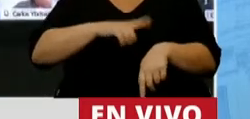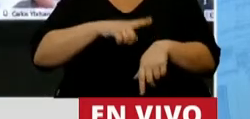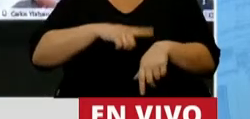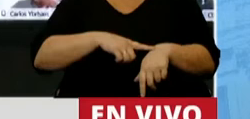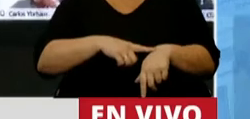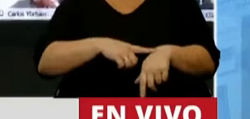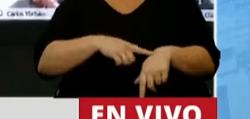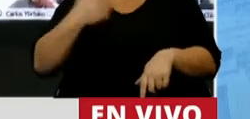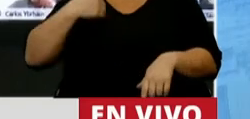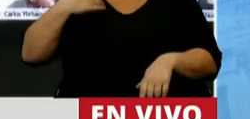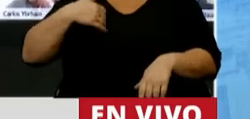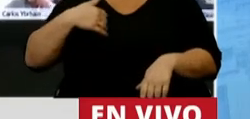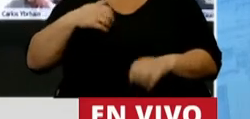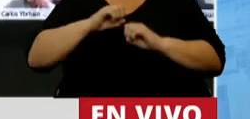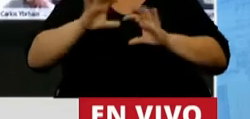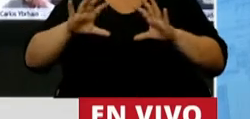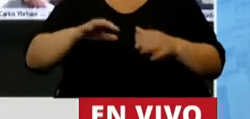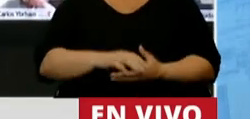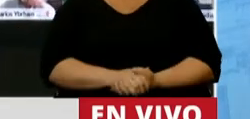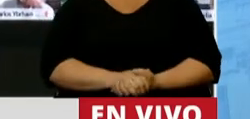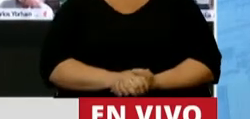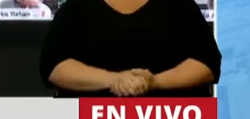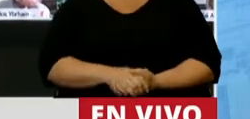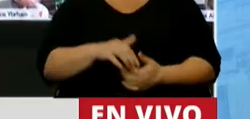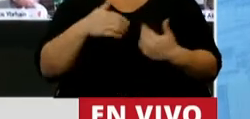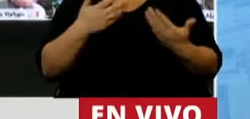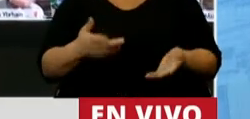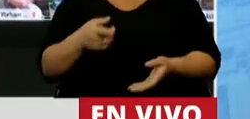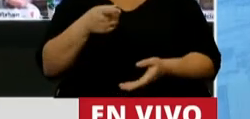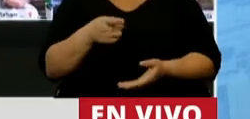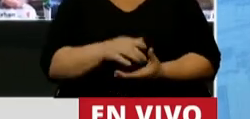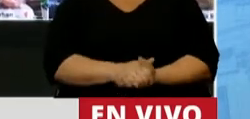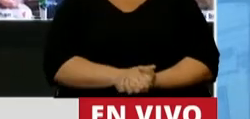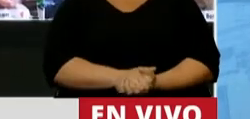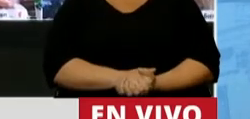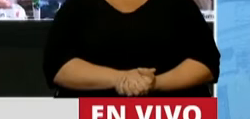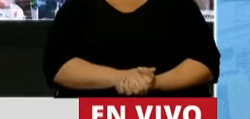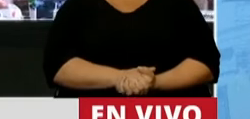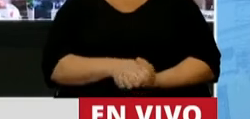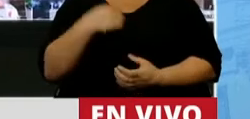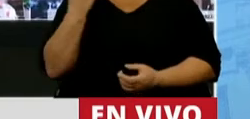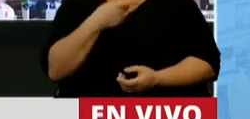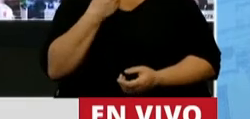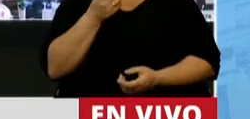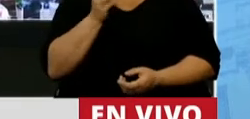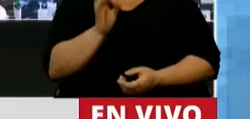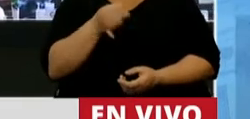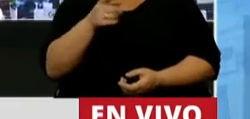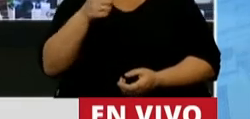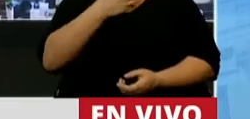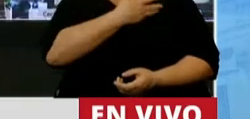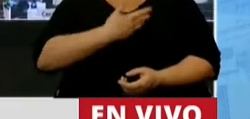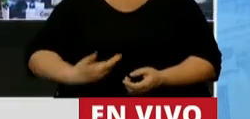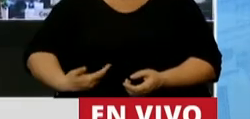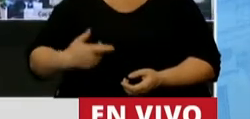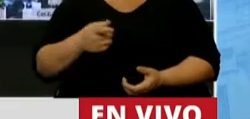al pueblo argentino. En este sentido entendemos que el gobierno,